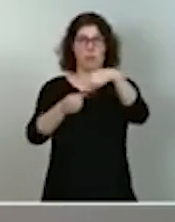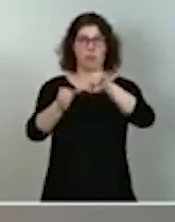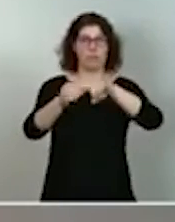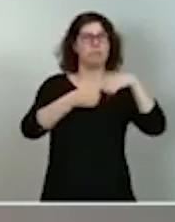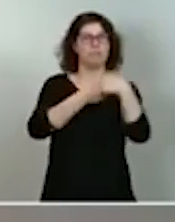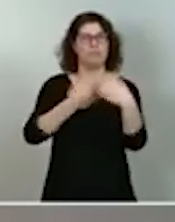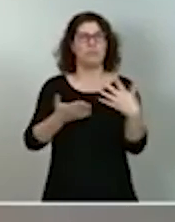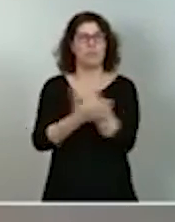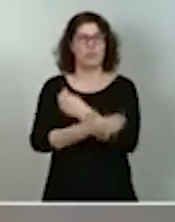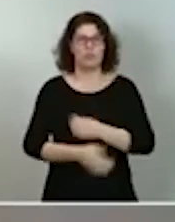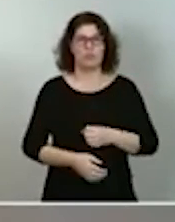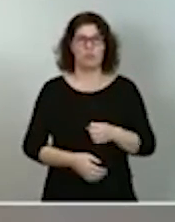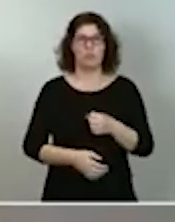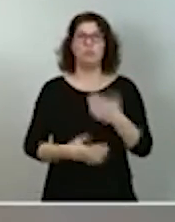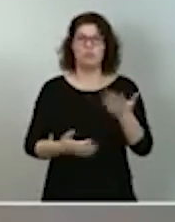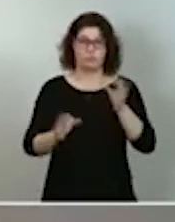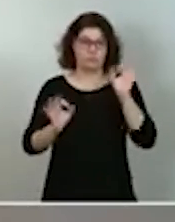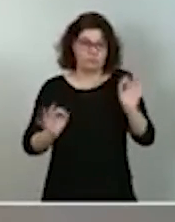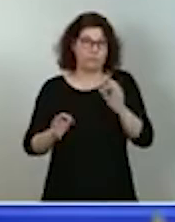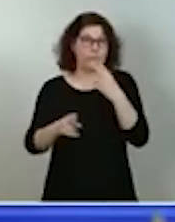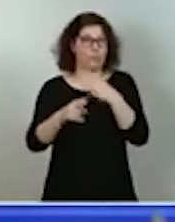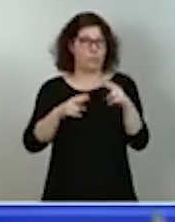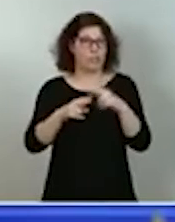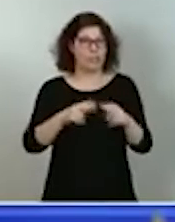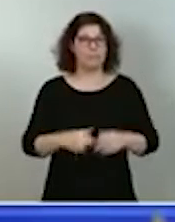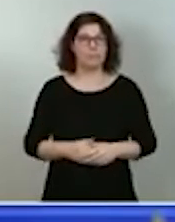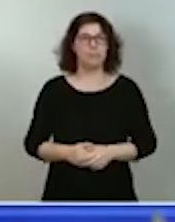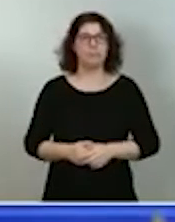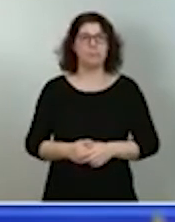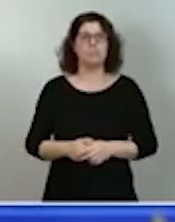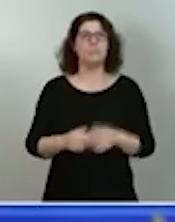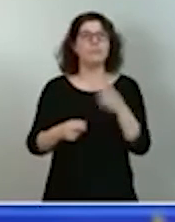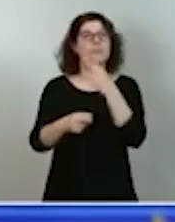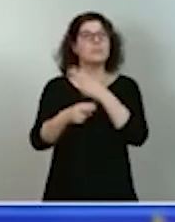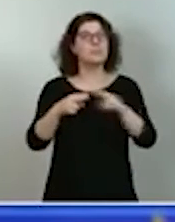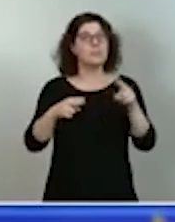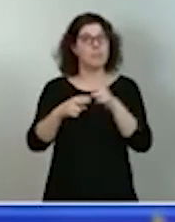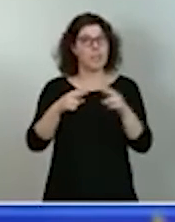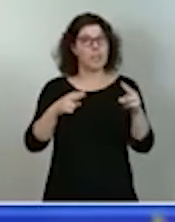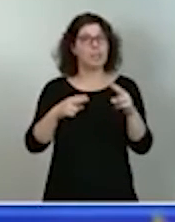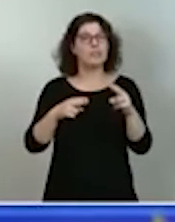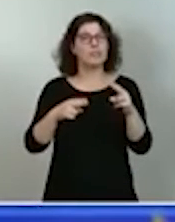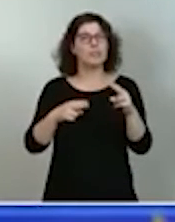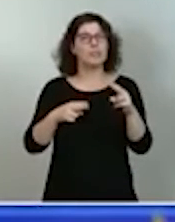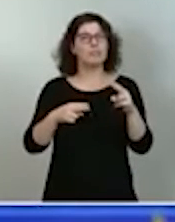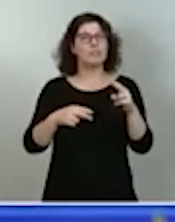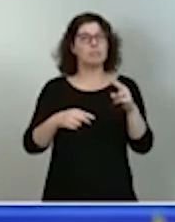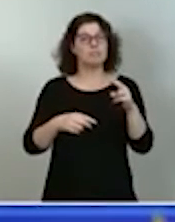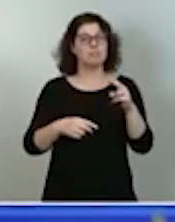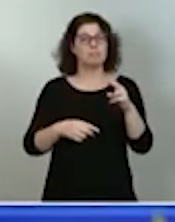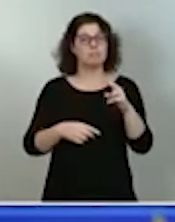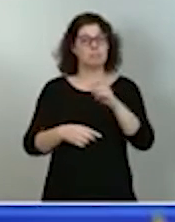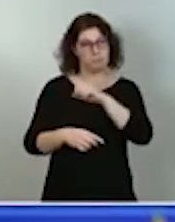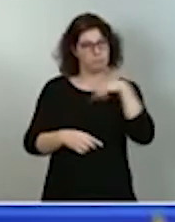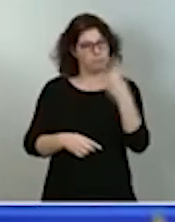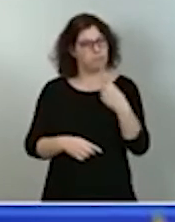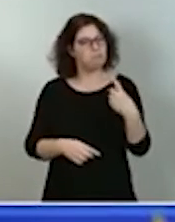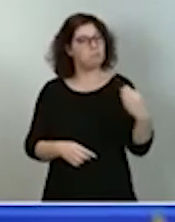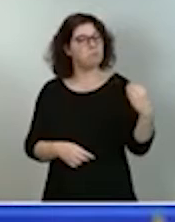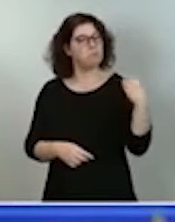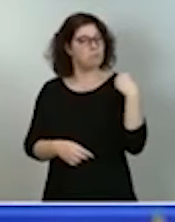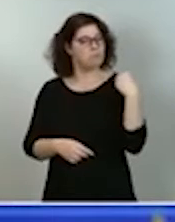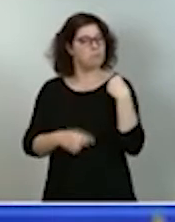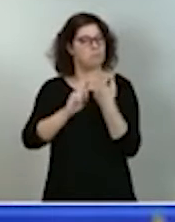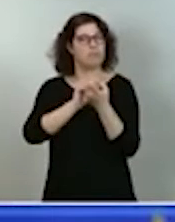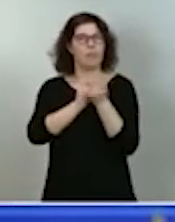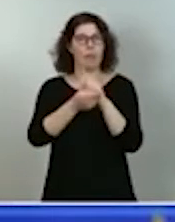la política. La política la que nos llama a todos con cambios, con eficiencia y también